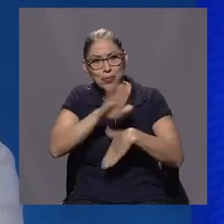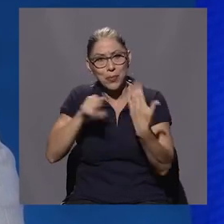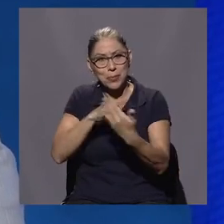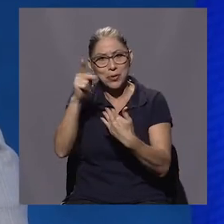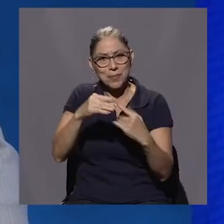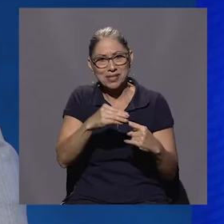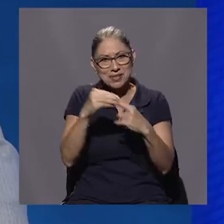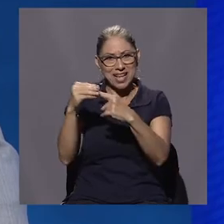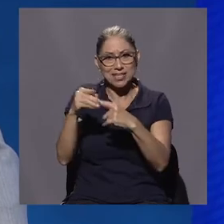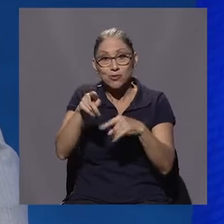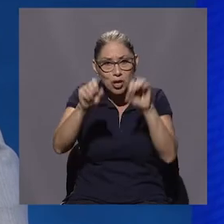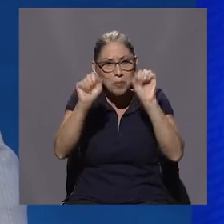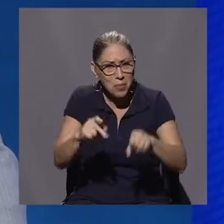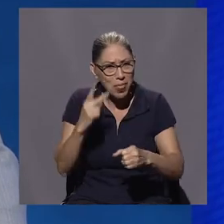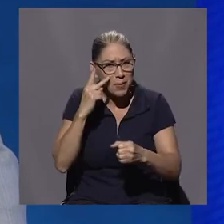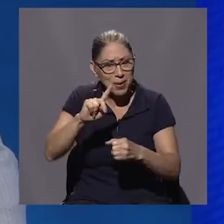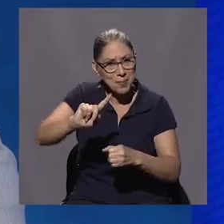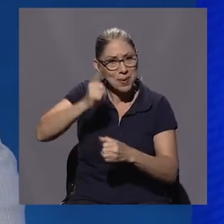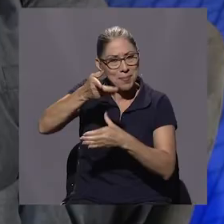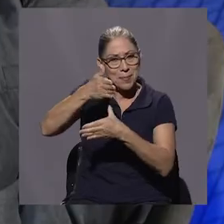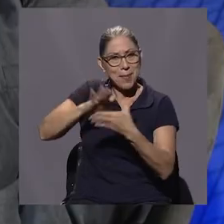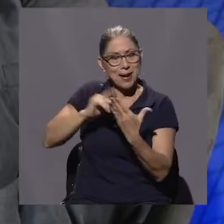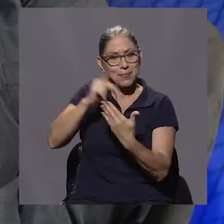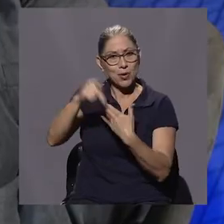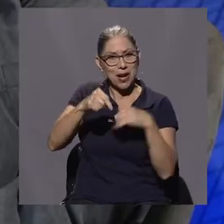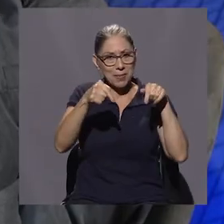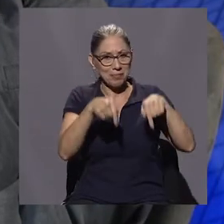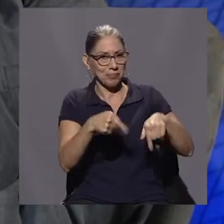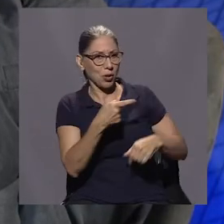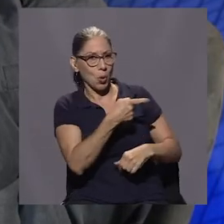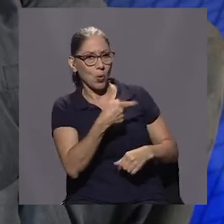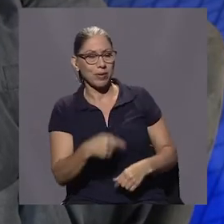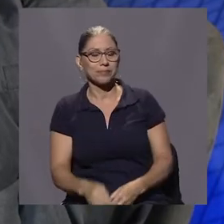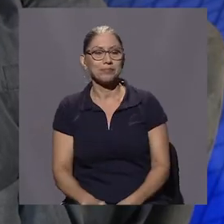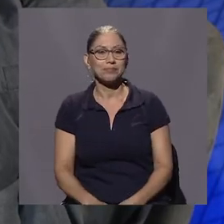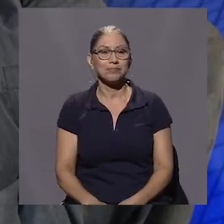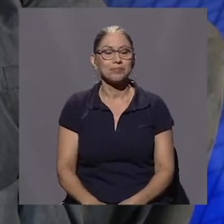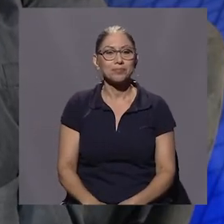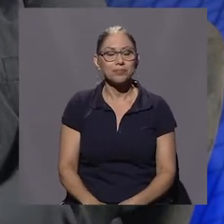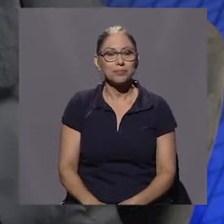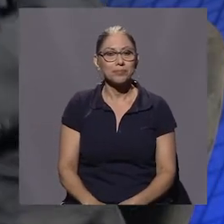apreciar esa primera parte. Don Oscar, vea.